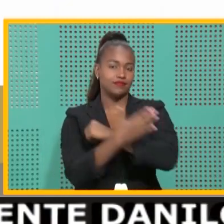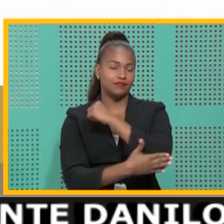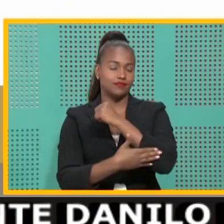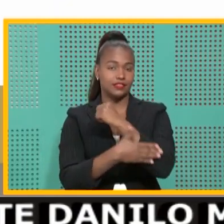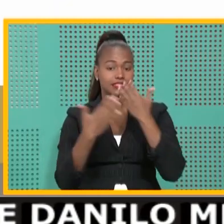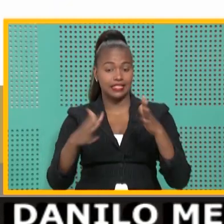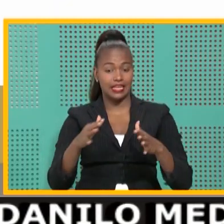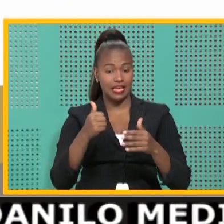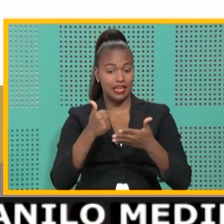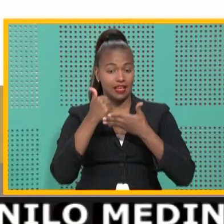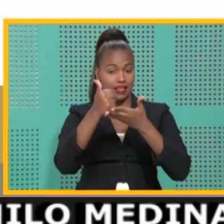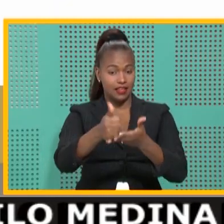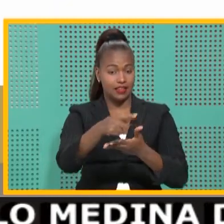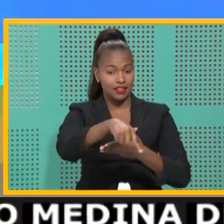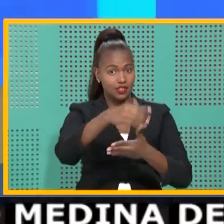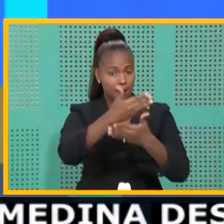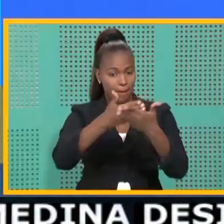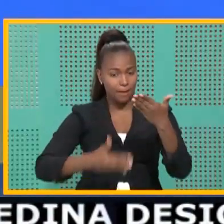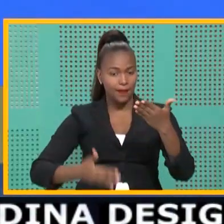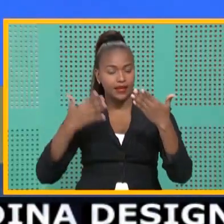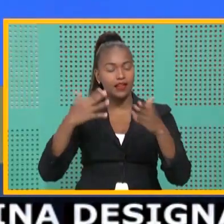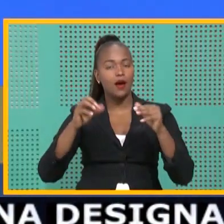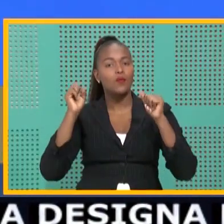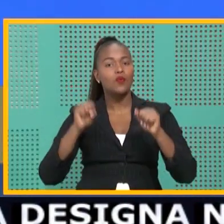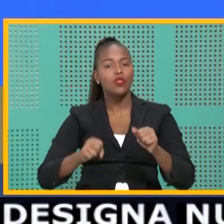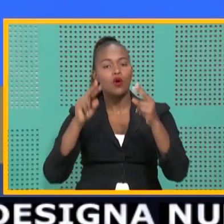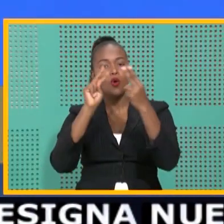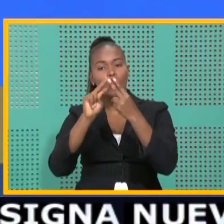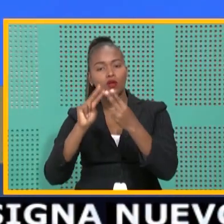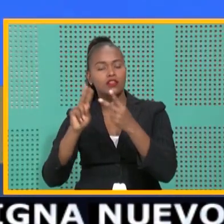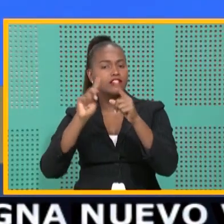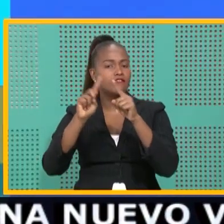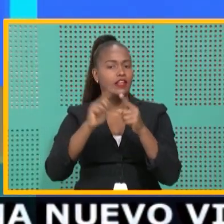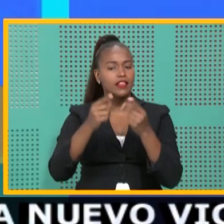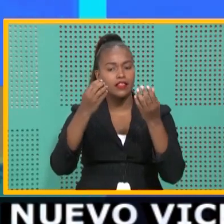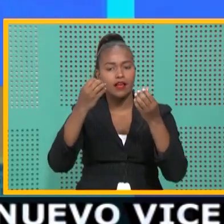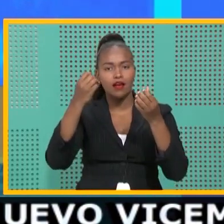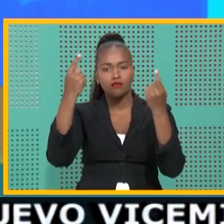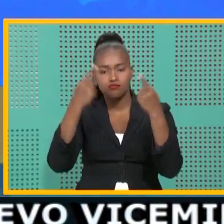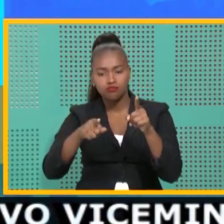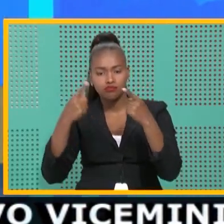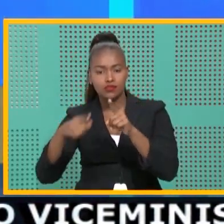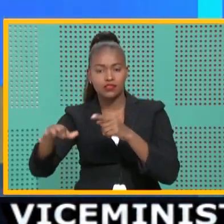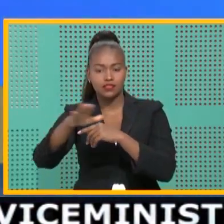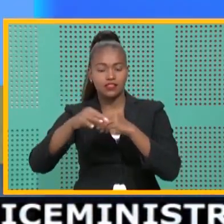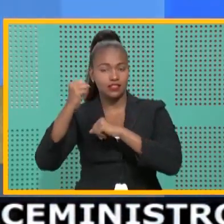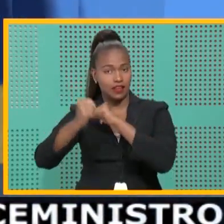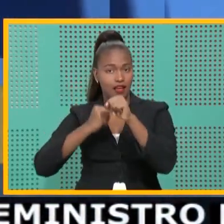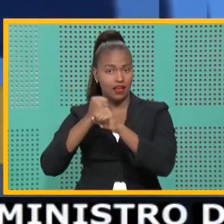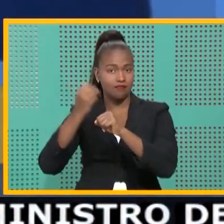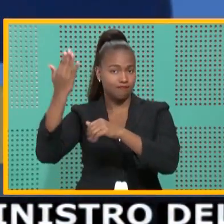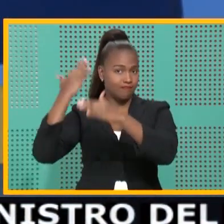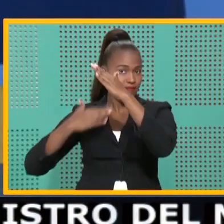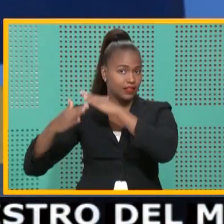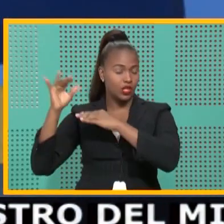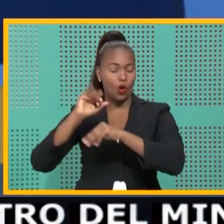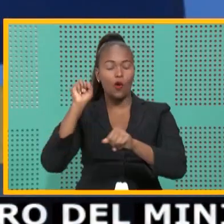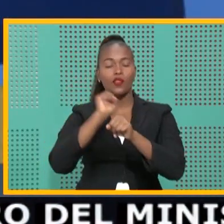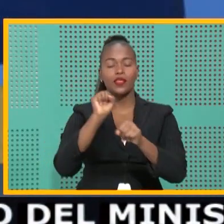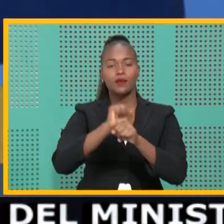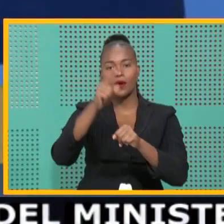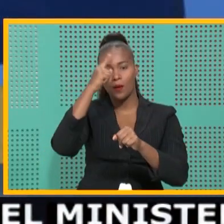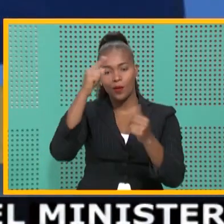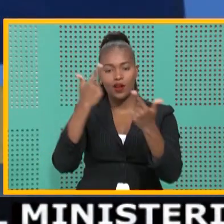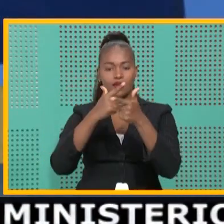ya que a través de esos documentos se han podido conocer los detalles de aquellos años de conspiración y de trabajo por la